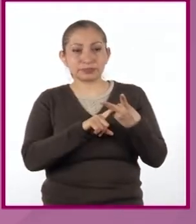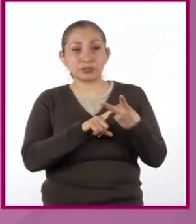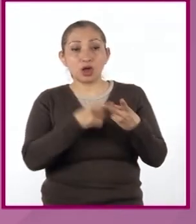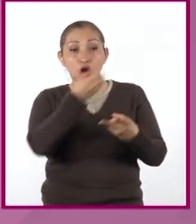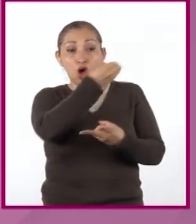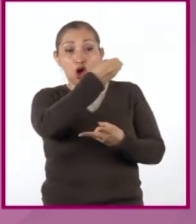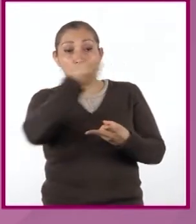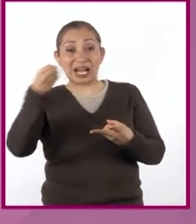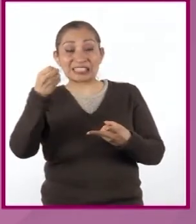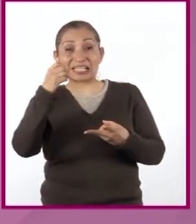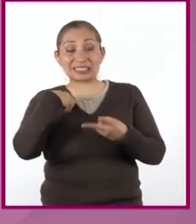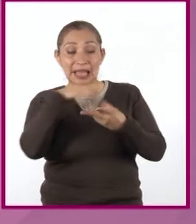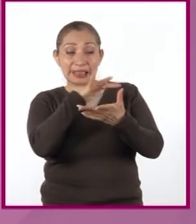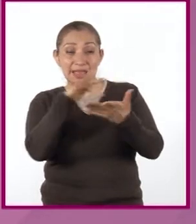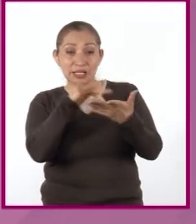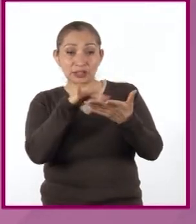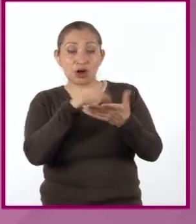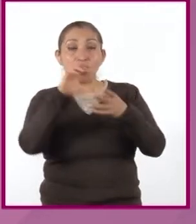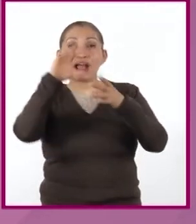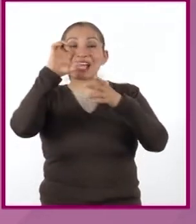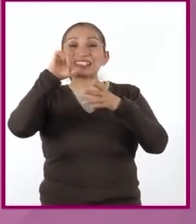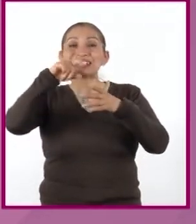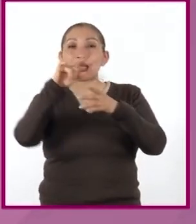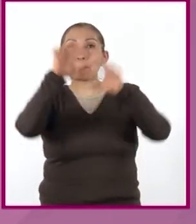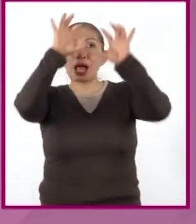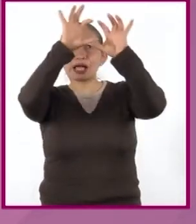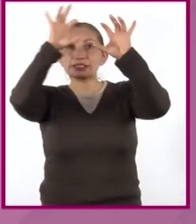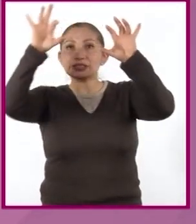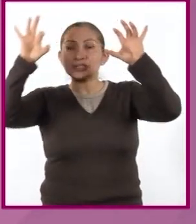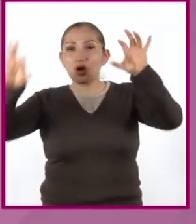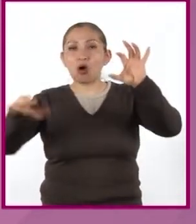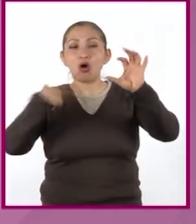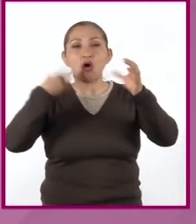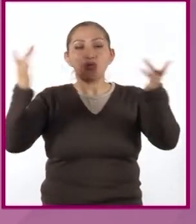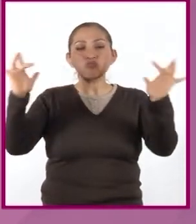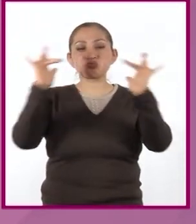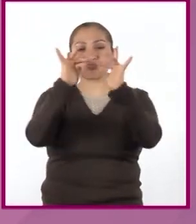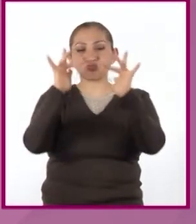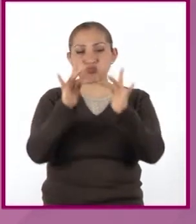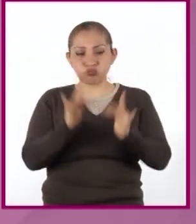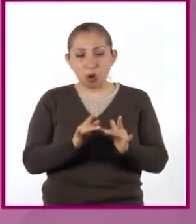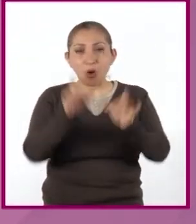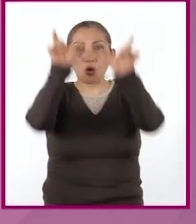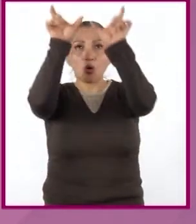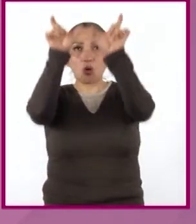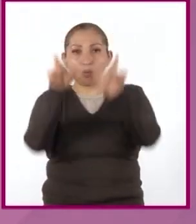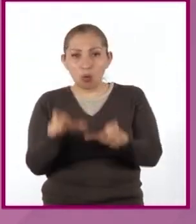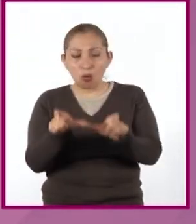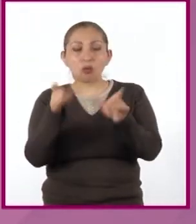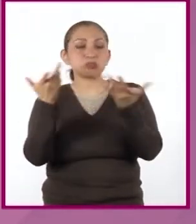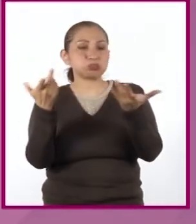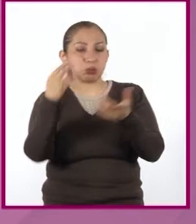Organizadores textuales como esquemas, cuadros sinópticos o mapas conceptuales y mentales.